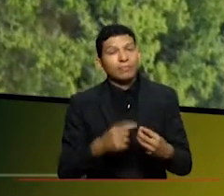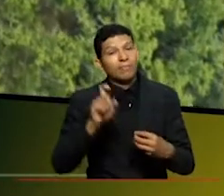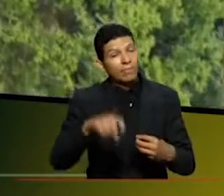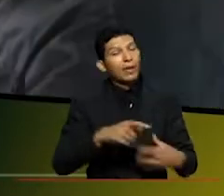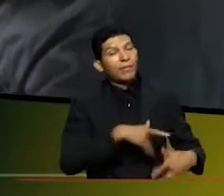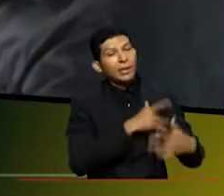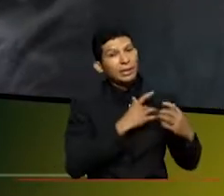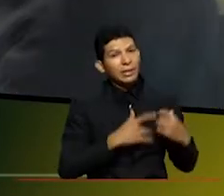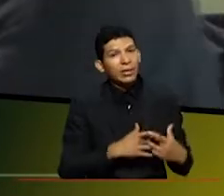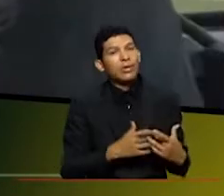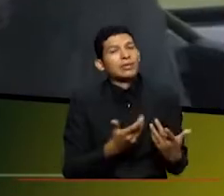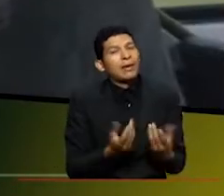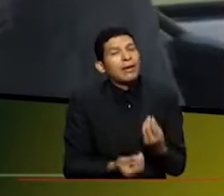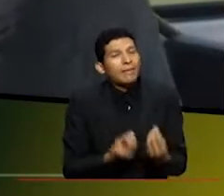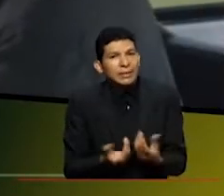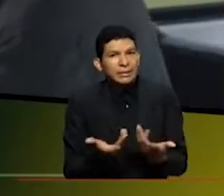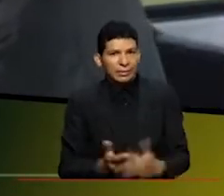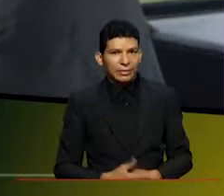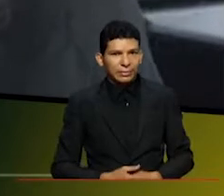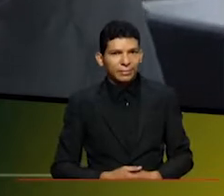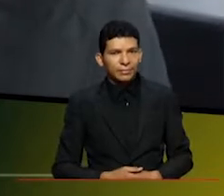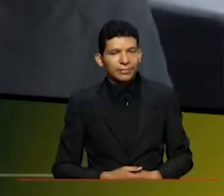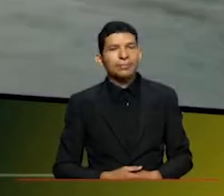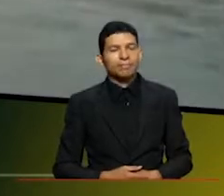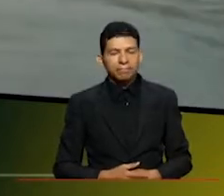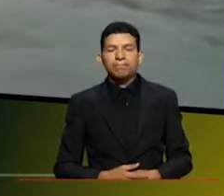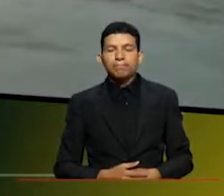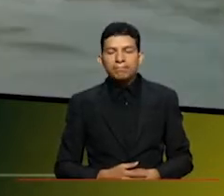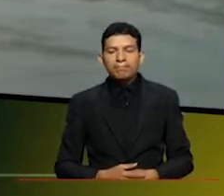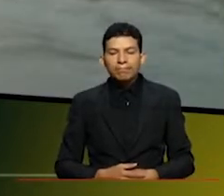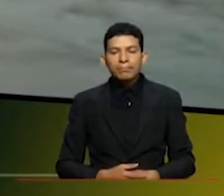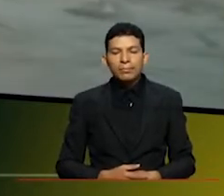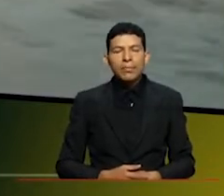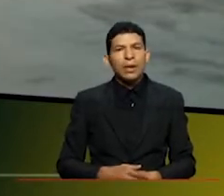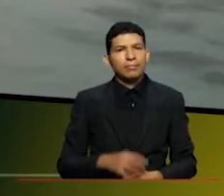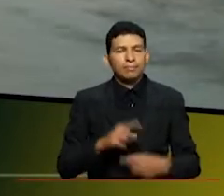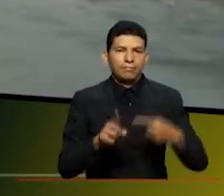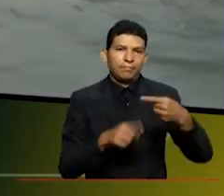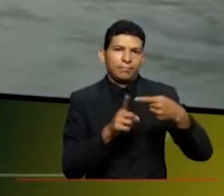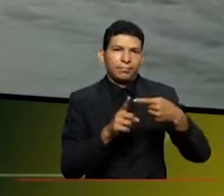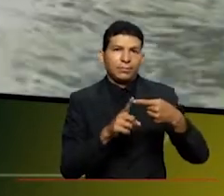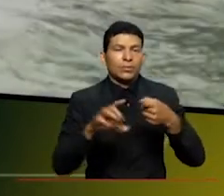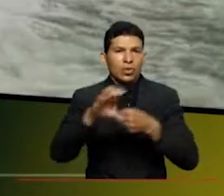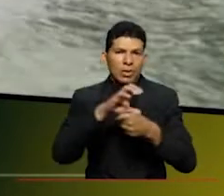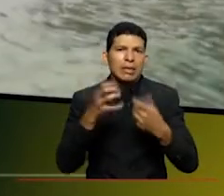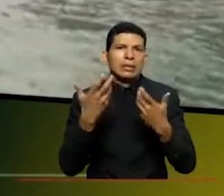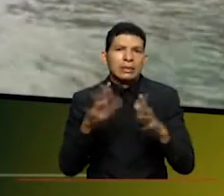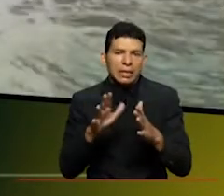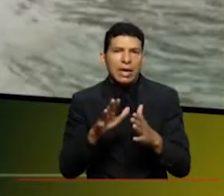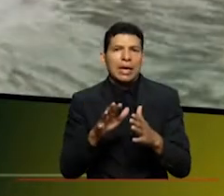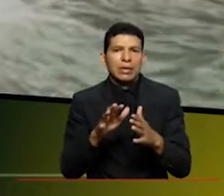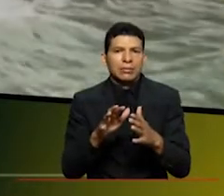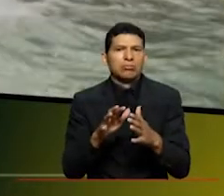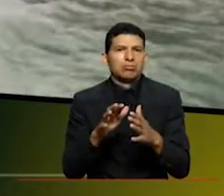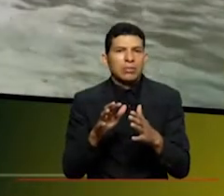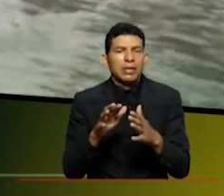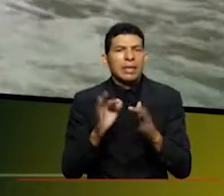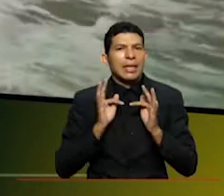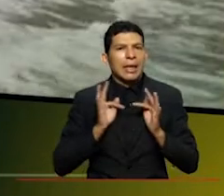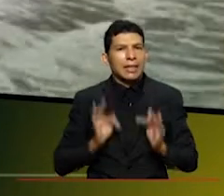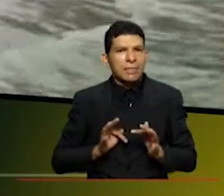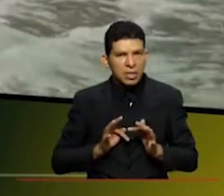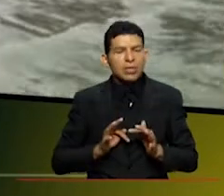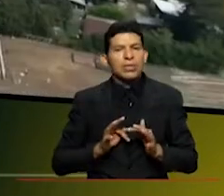algo de corazón que que hacer de verdad por él hay ahí una vez la ciudad está tratando el agua residual se necesita